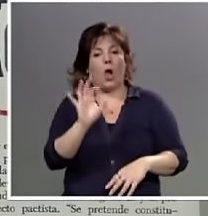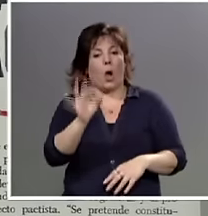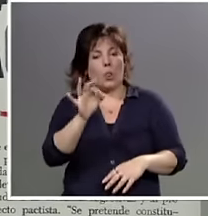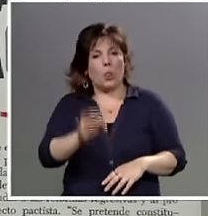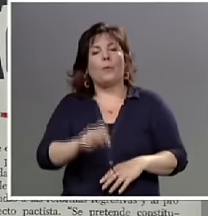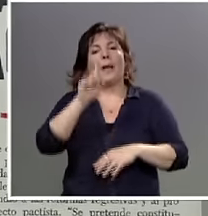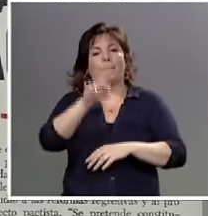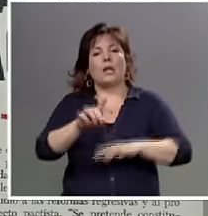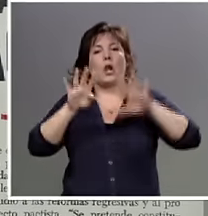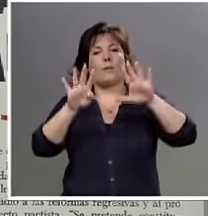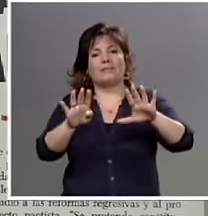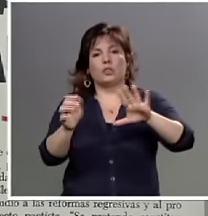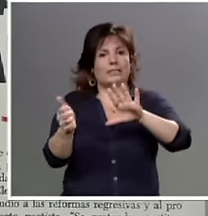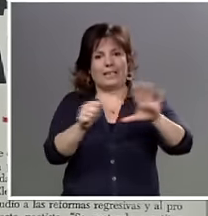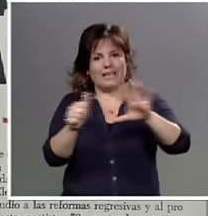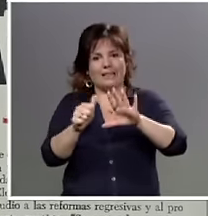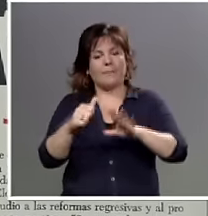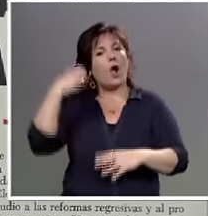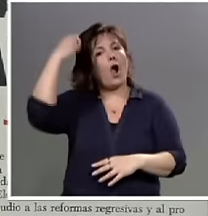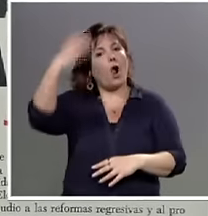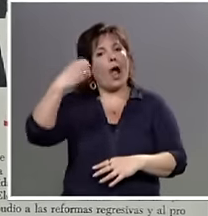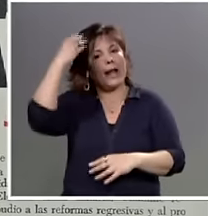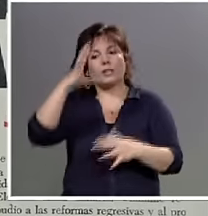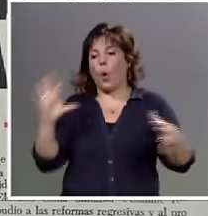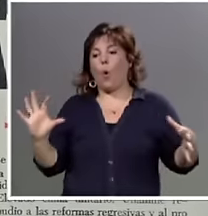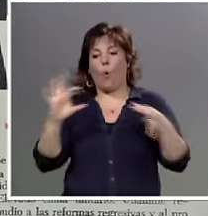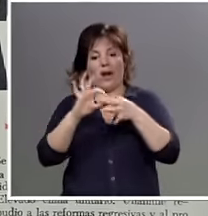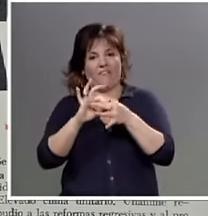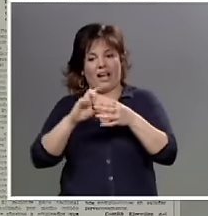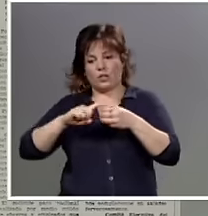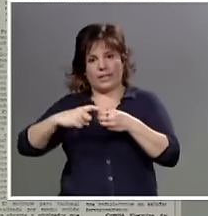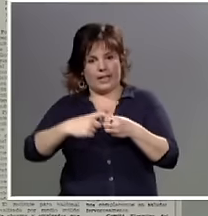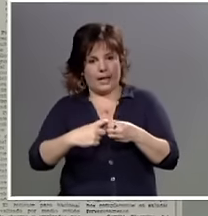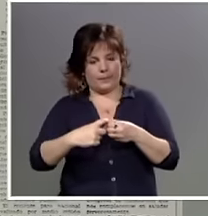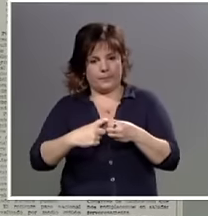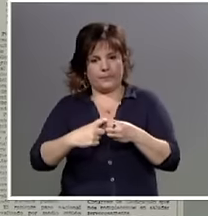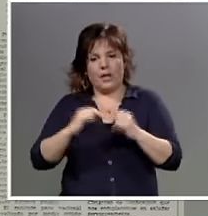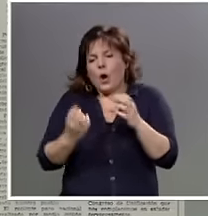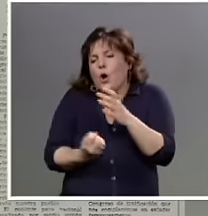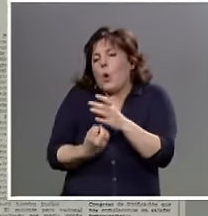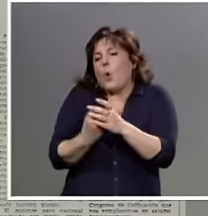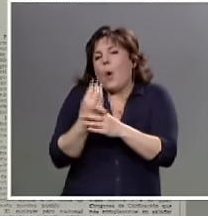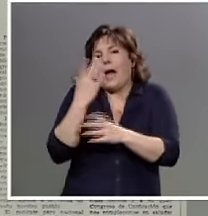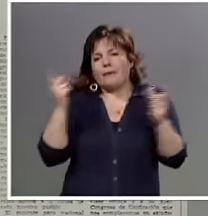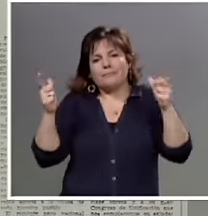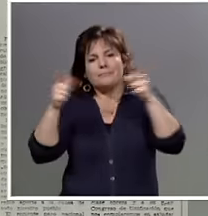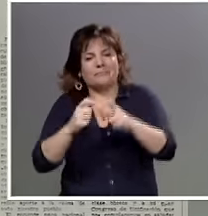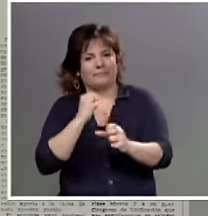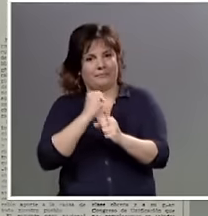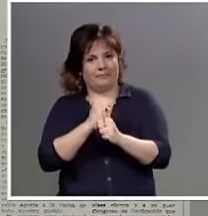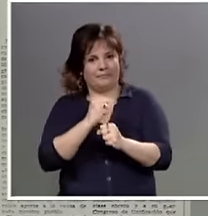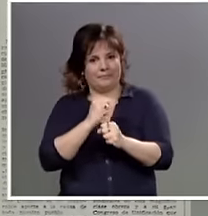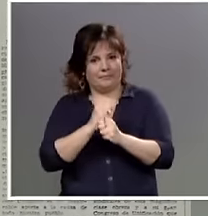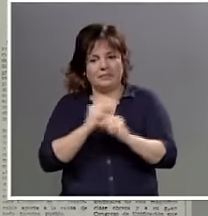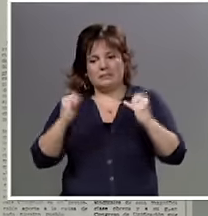1966 el Congreso de Unificación Sindical. La Nobel Convención Nacional de Trabajadores